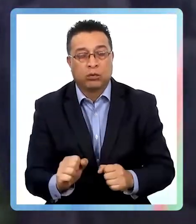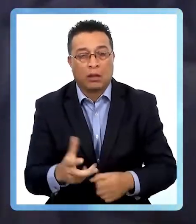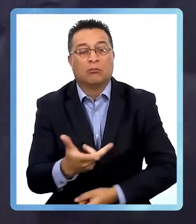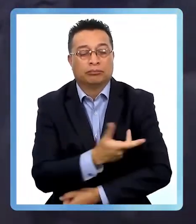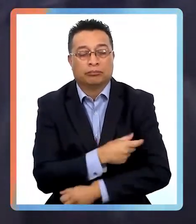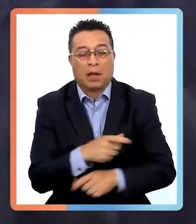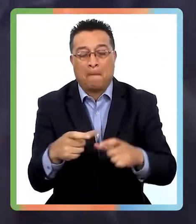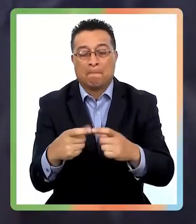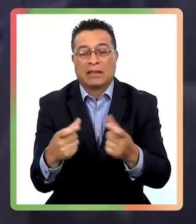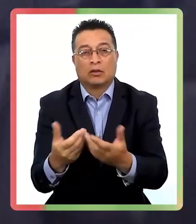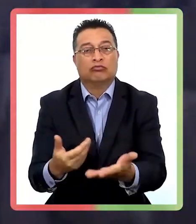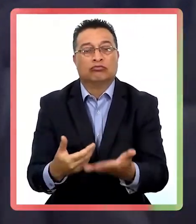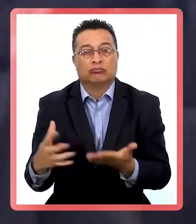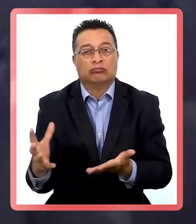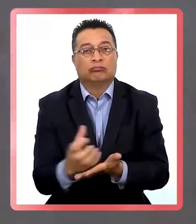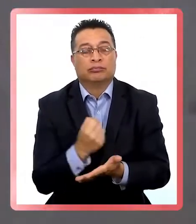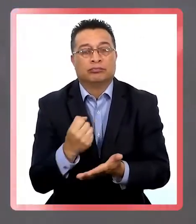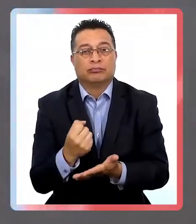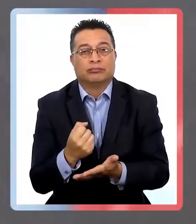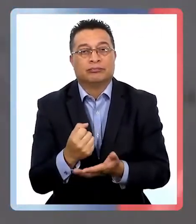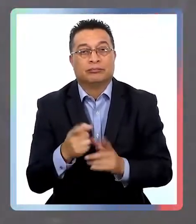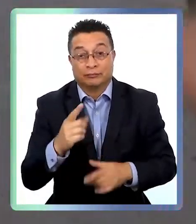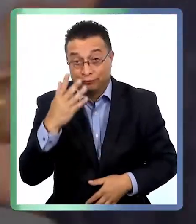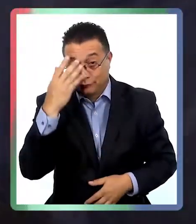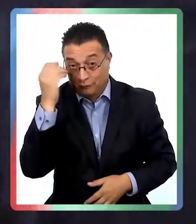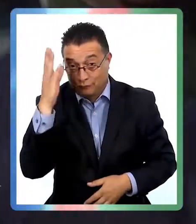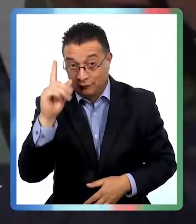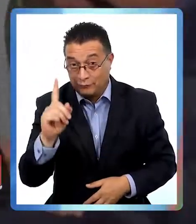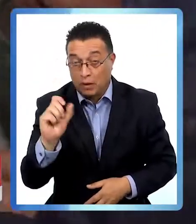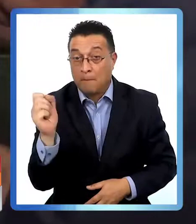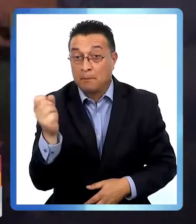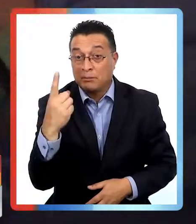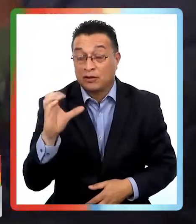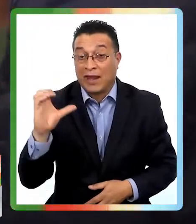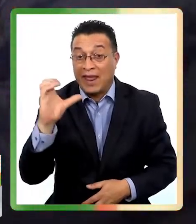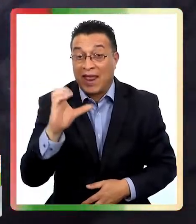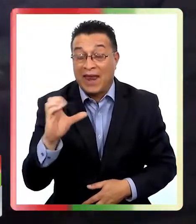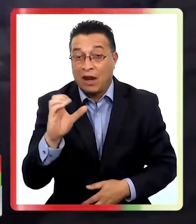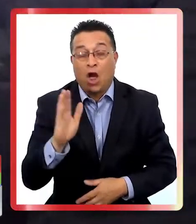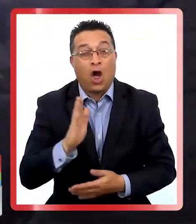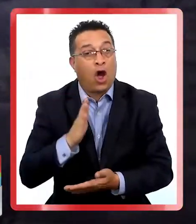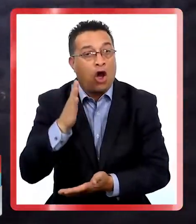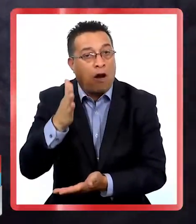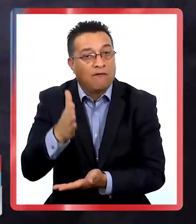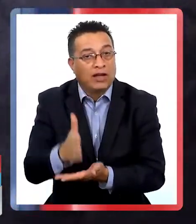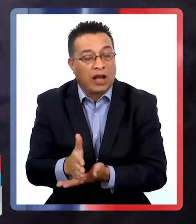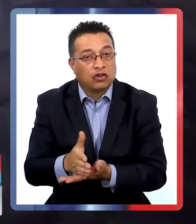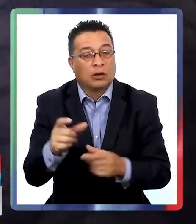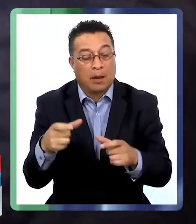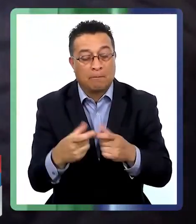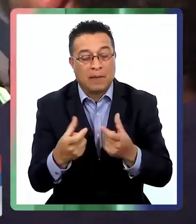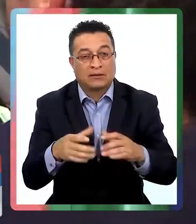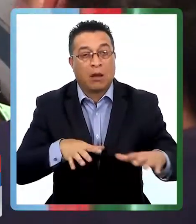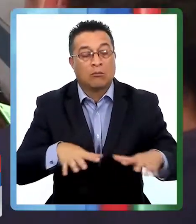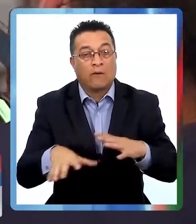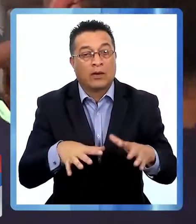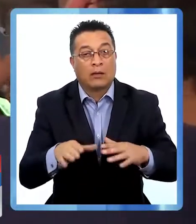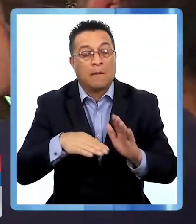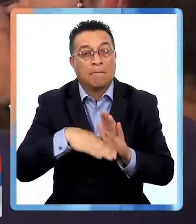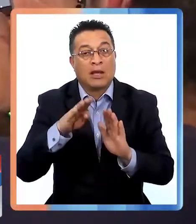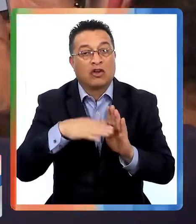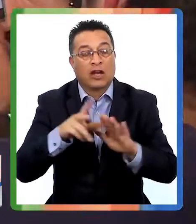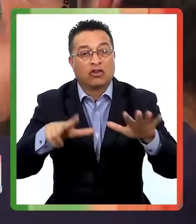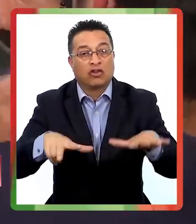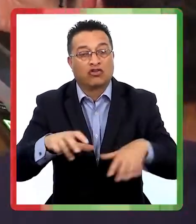recuperar su pase de movilidad. A no olvidar que a contar del próximo 1 de enero será obligación contar con pase de movilidad para los